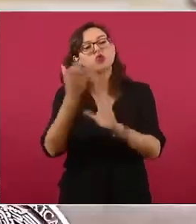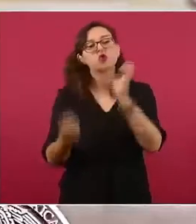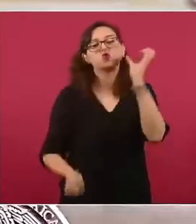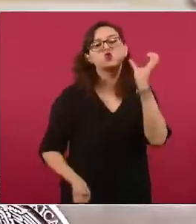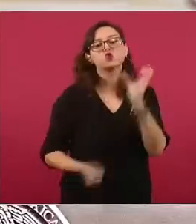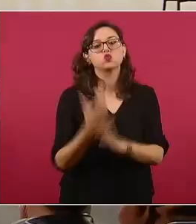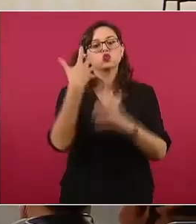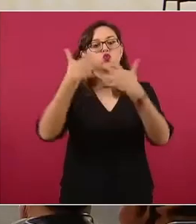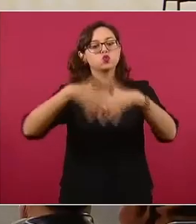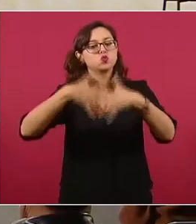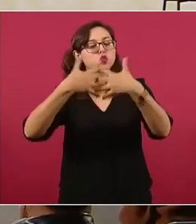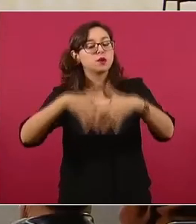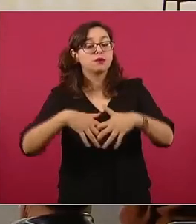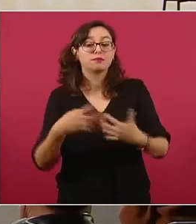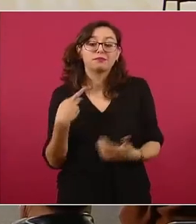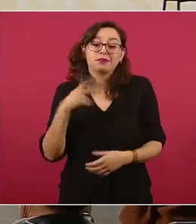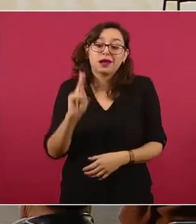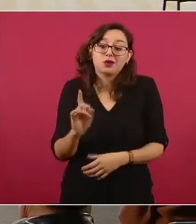¿Podemos ver el video, por favor?